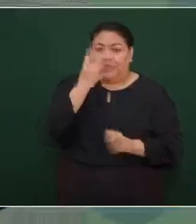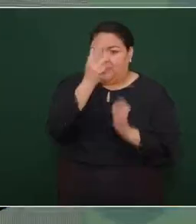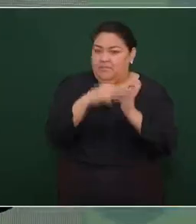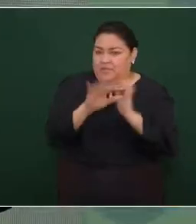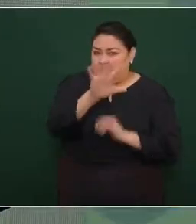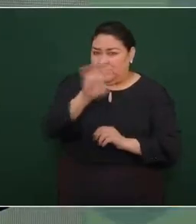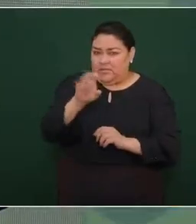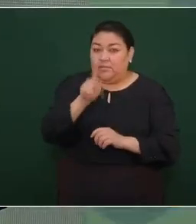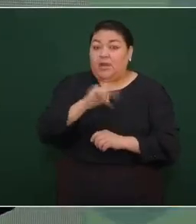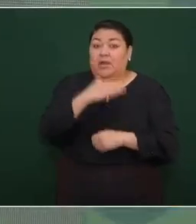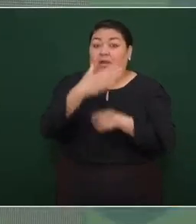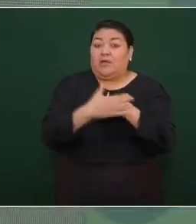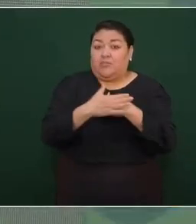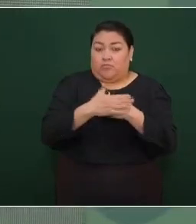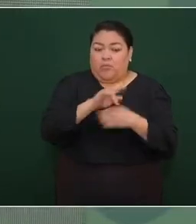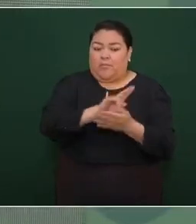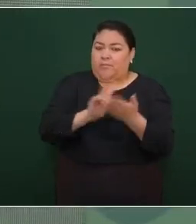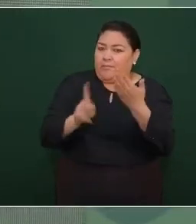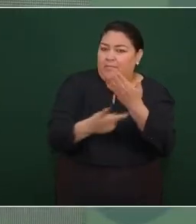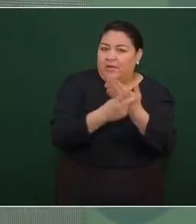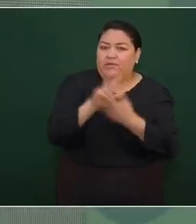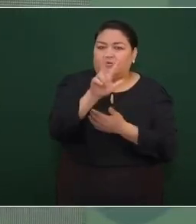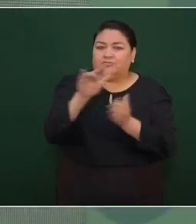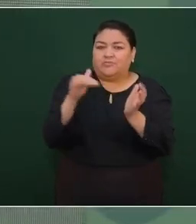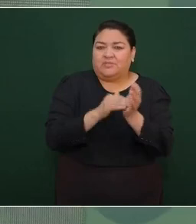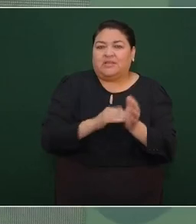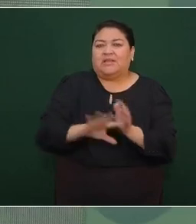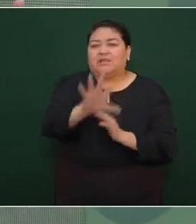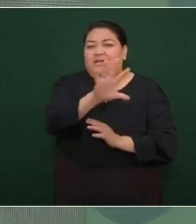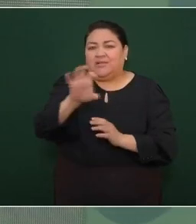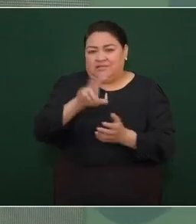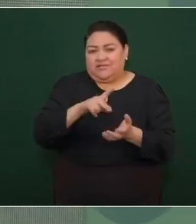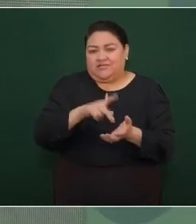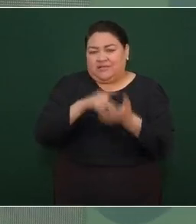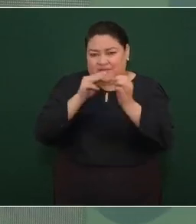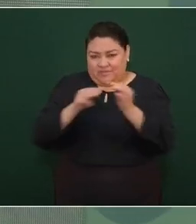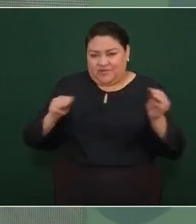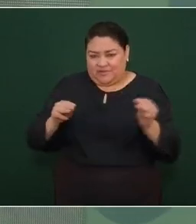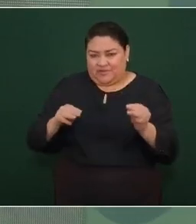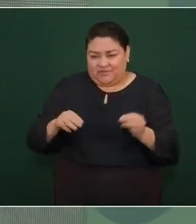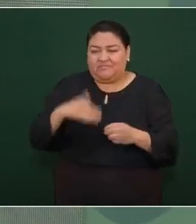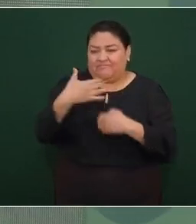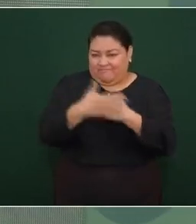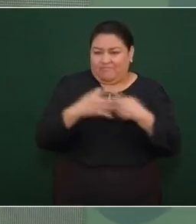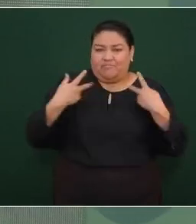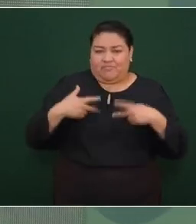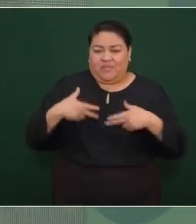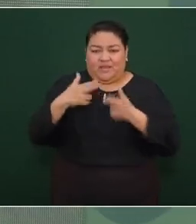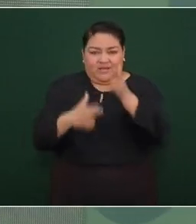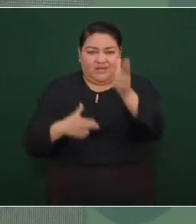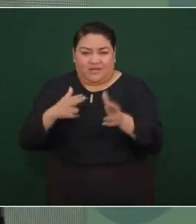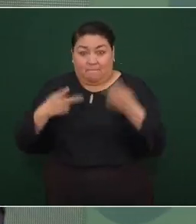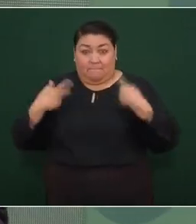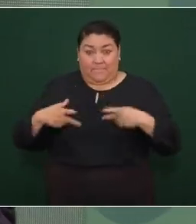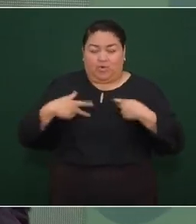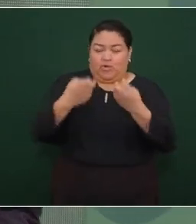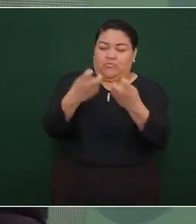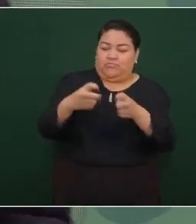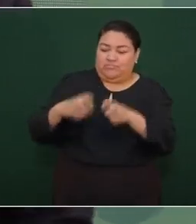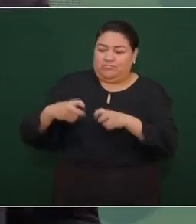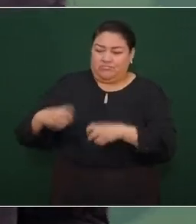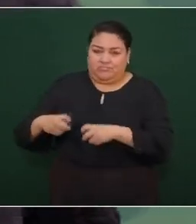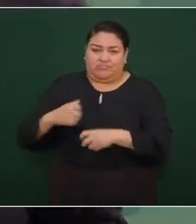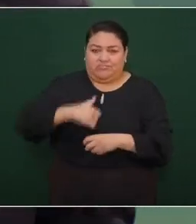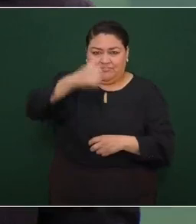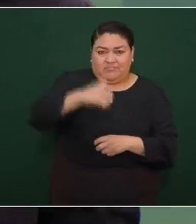kilómetros de vías para trenes de pasajeros y el